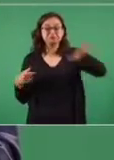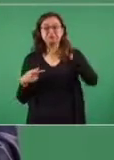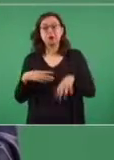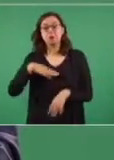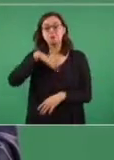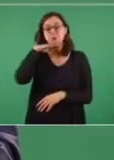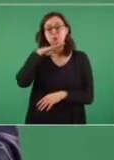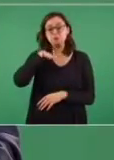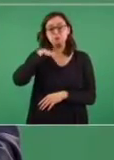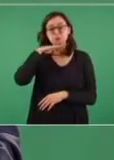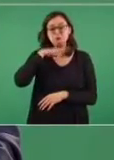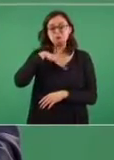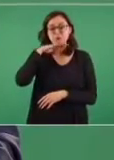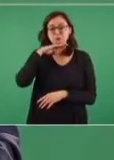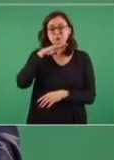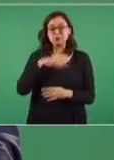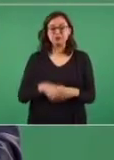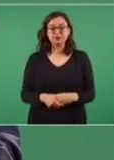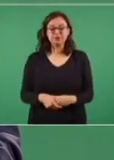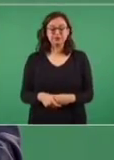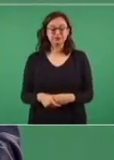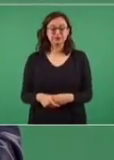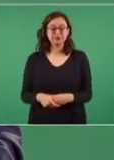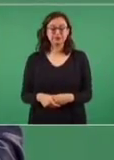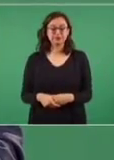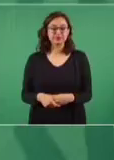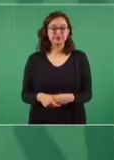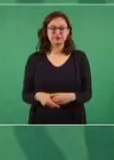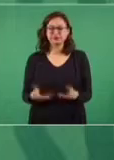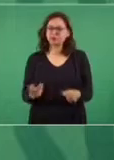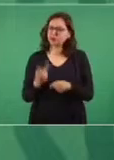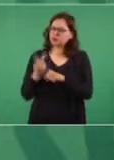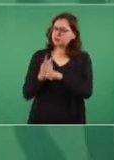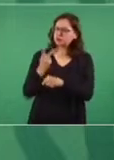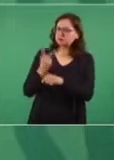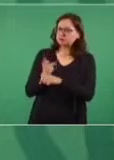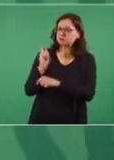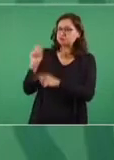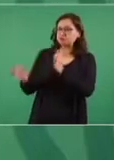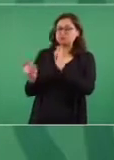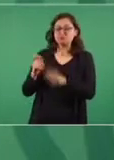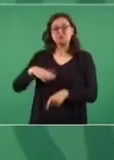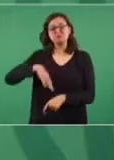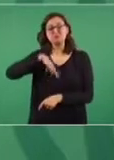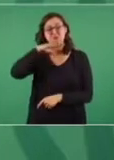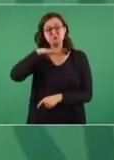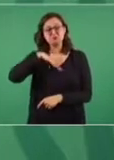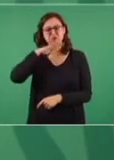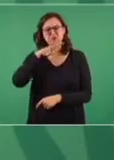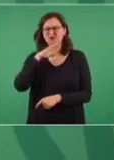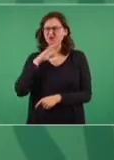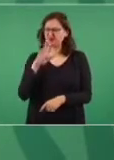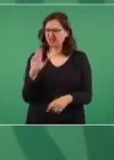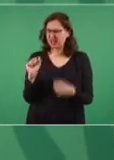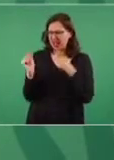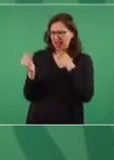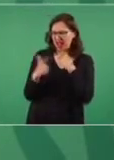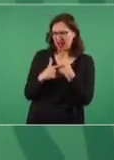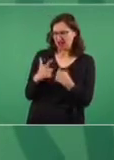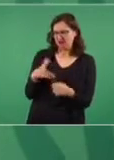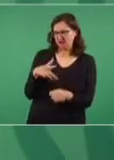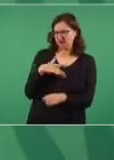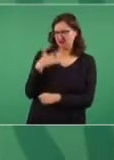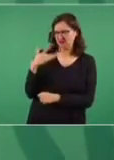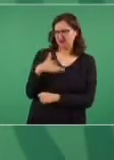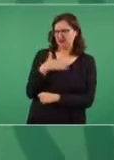de lo que sucedía, percibía, porque el pueblo